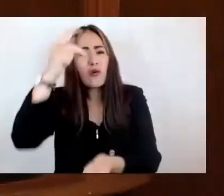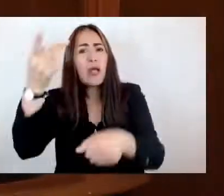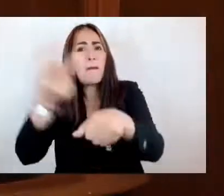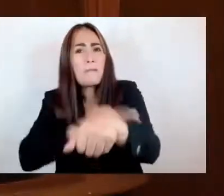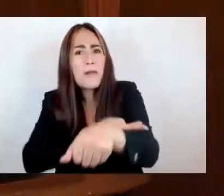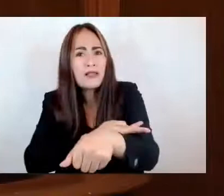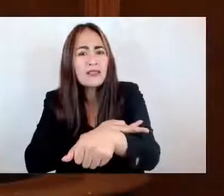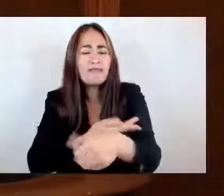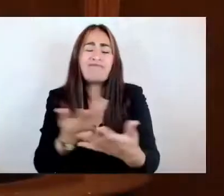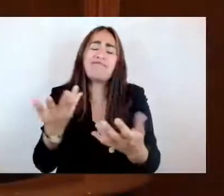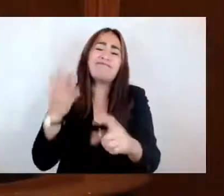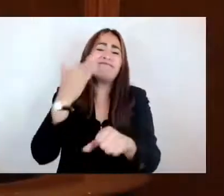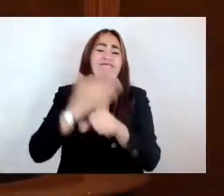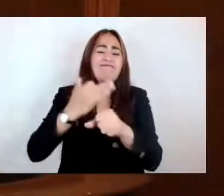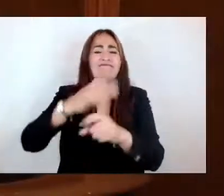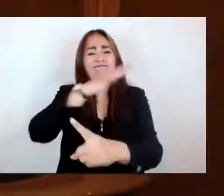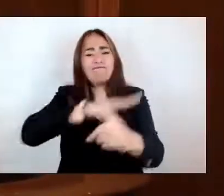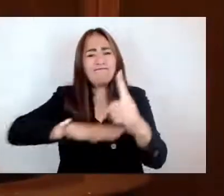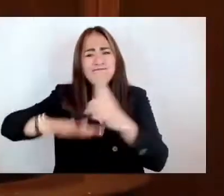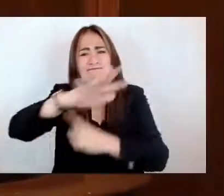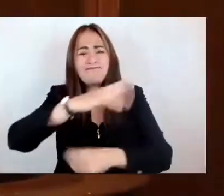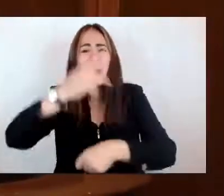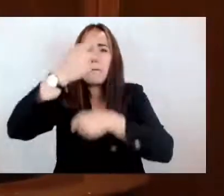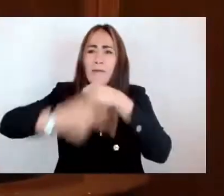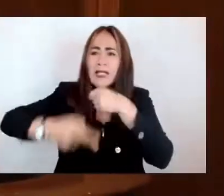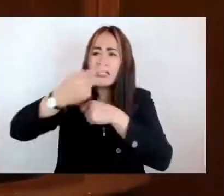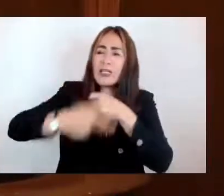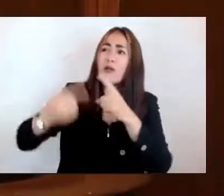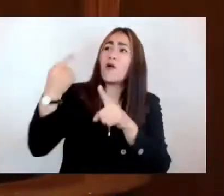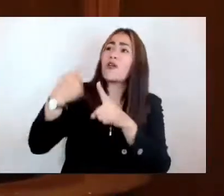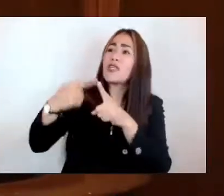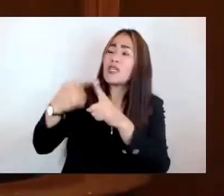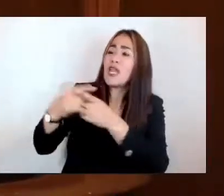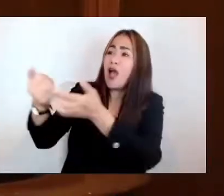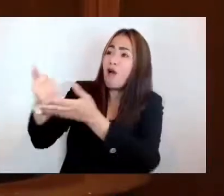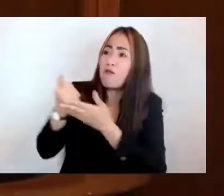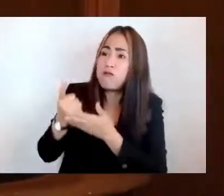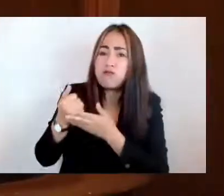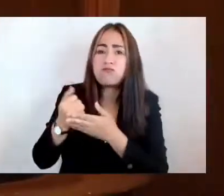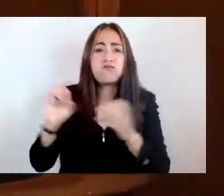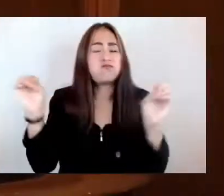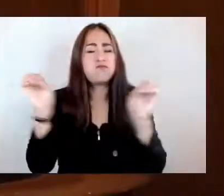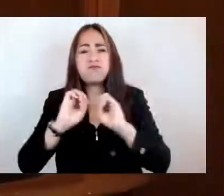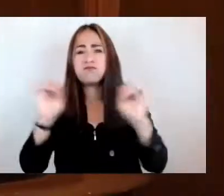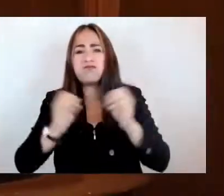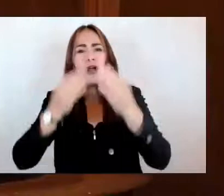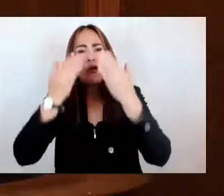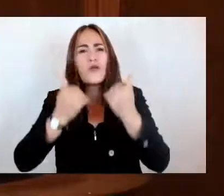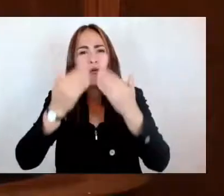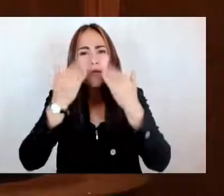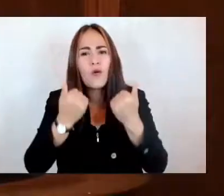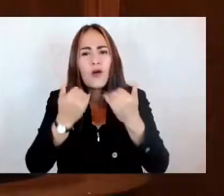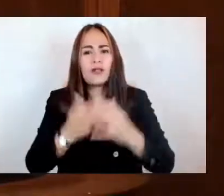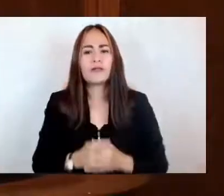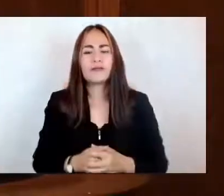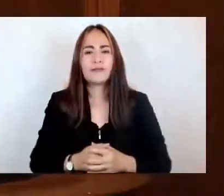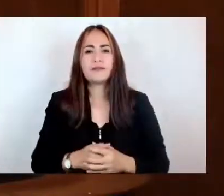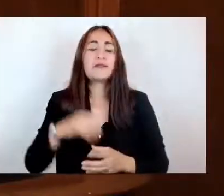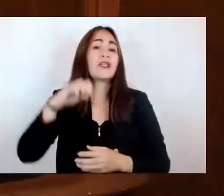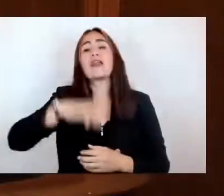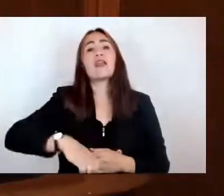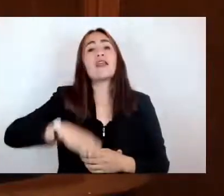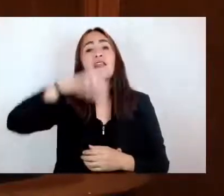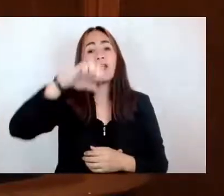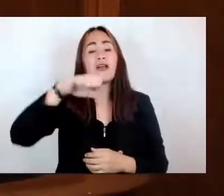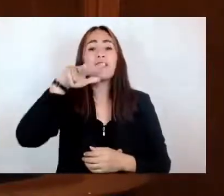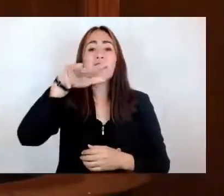actuales cuando no se tiene a quién recurrir. En un escenario tal cumplir 18 años deja de ser